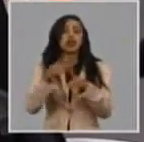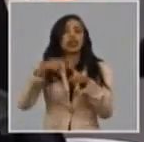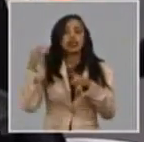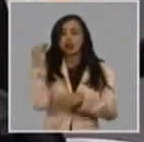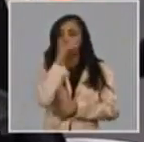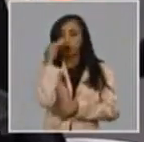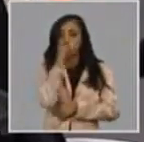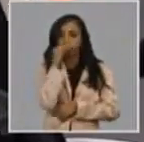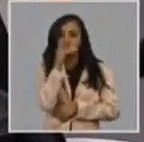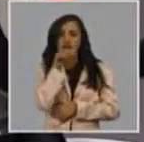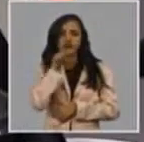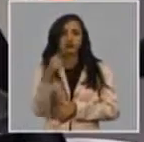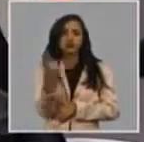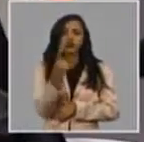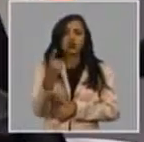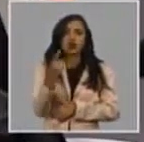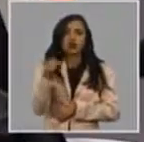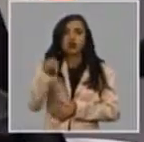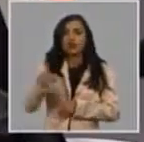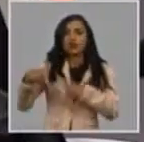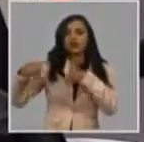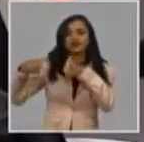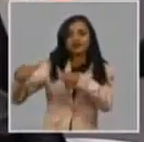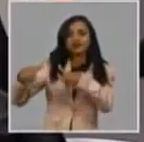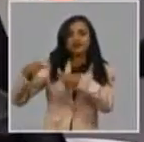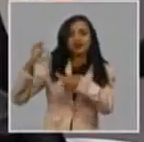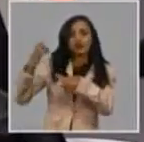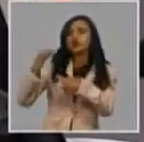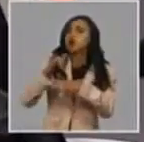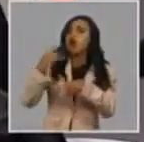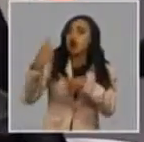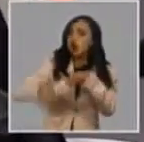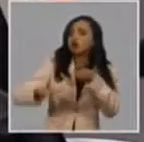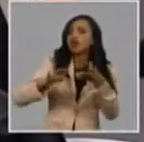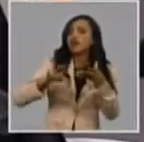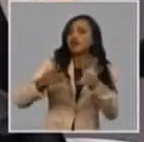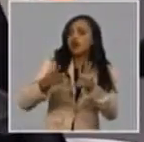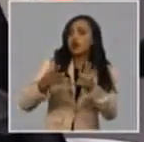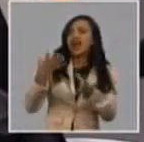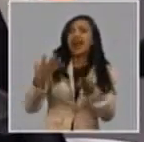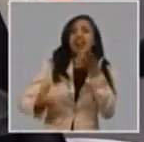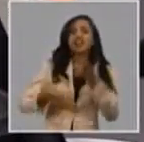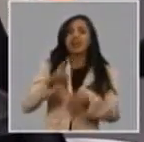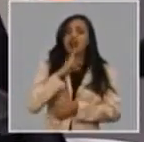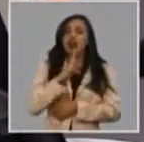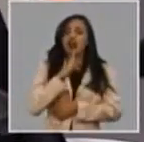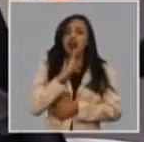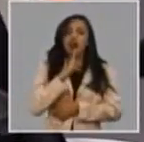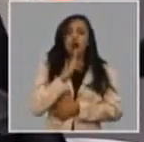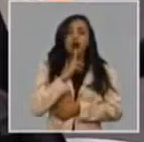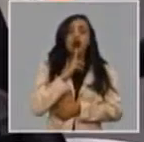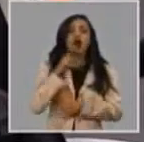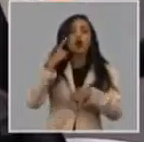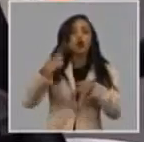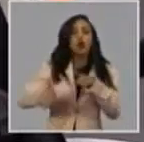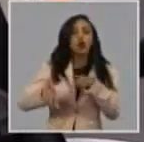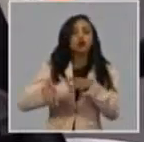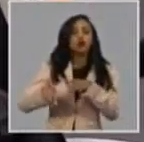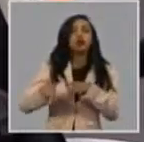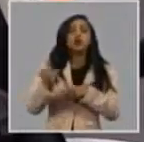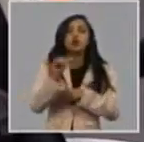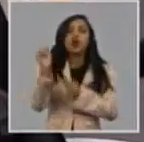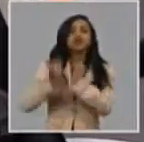sistemas fotovoltaicos, también otros modelos de calentadores de agua, algunos asociados a los climas solares y los bombeos solares, que estarán